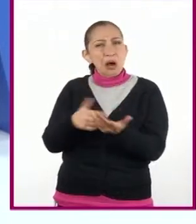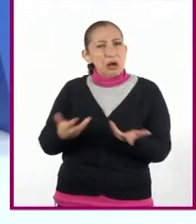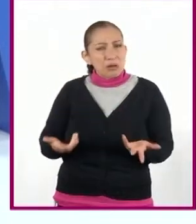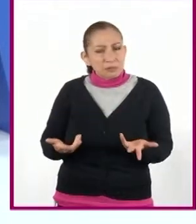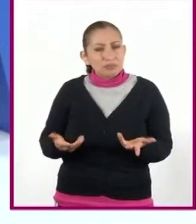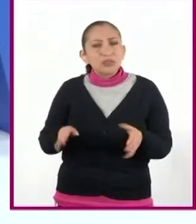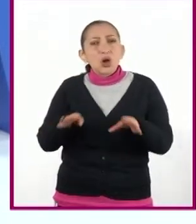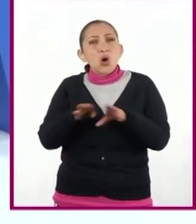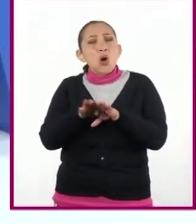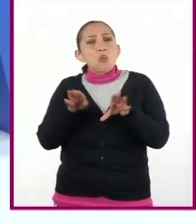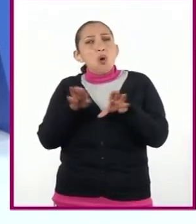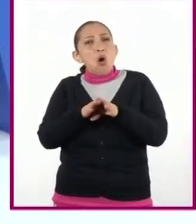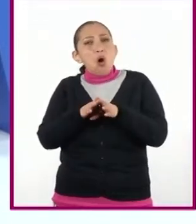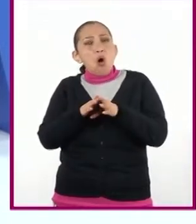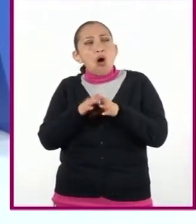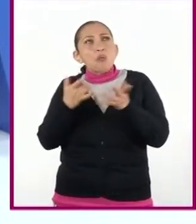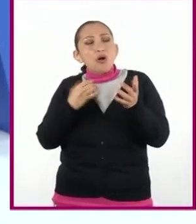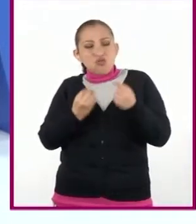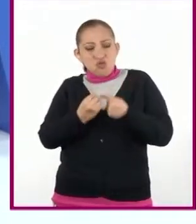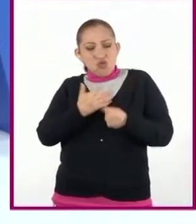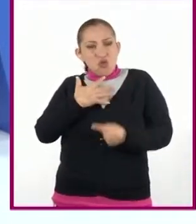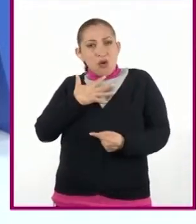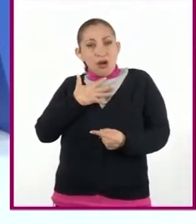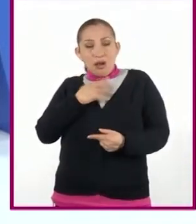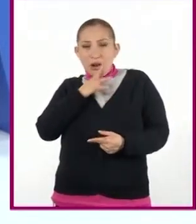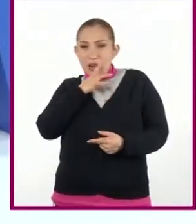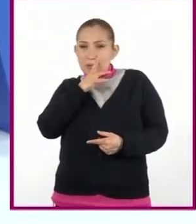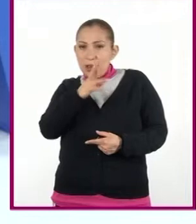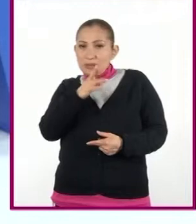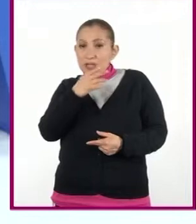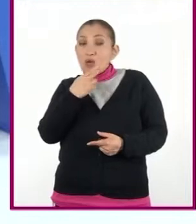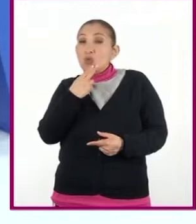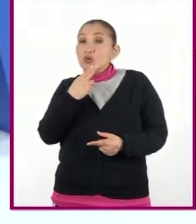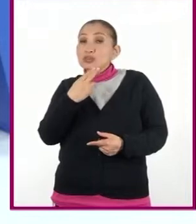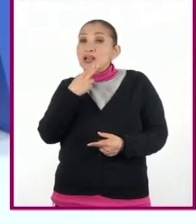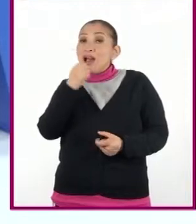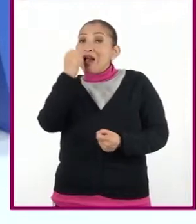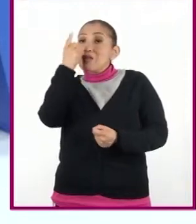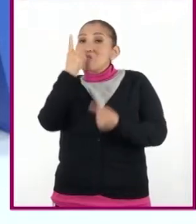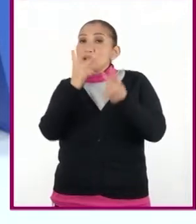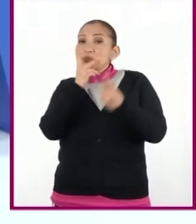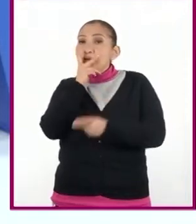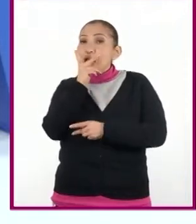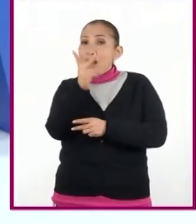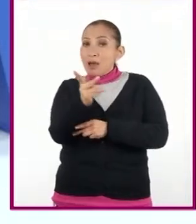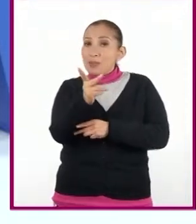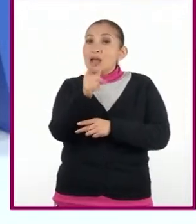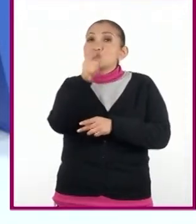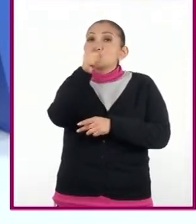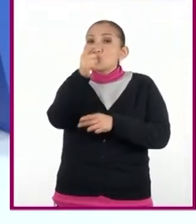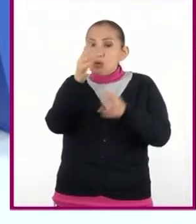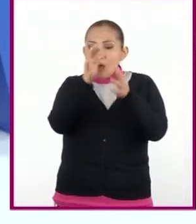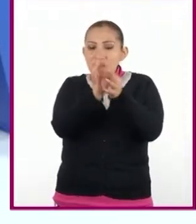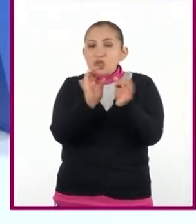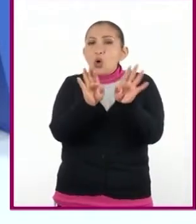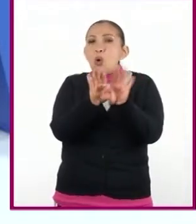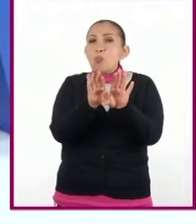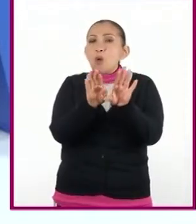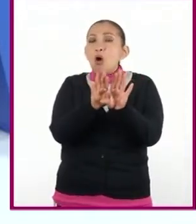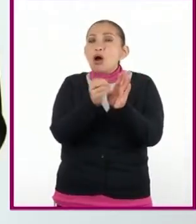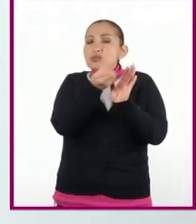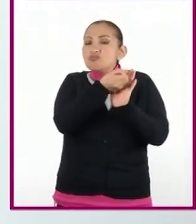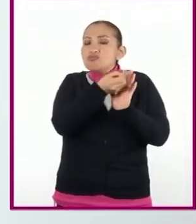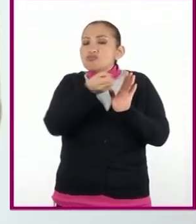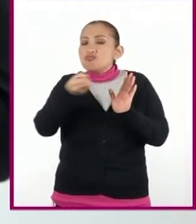¿Cómo se recrean las atmósferas? La respuesta está en el uso de ciertas palabras, en las descripciones y en la narración.